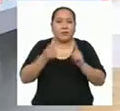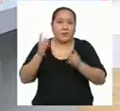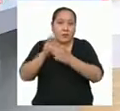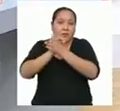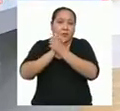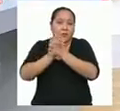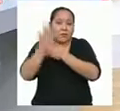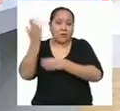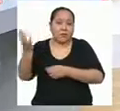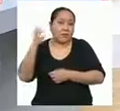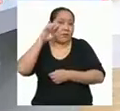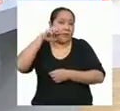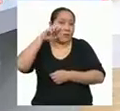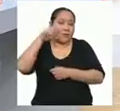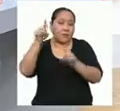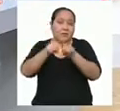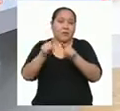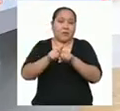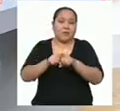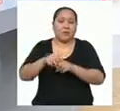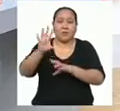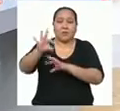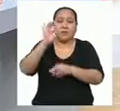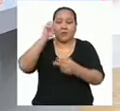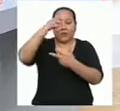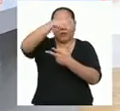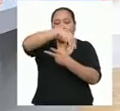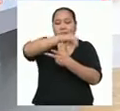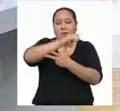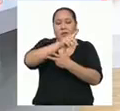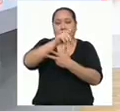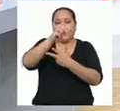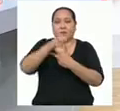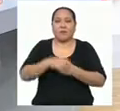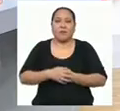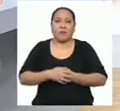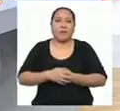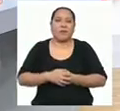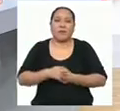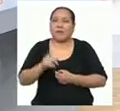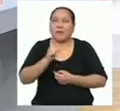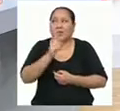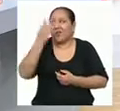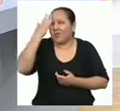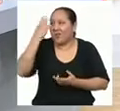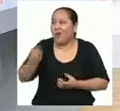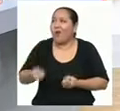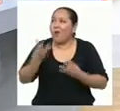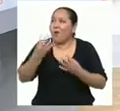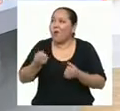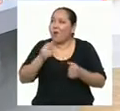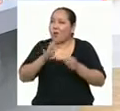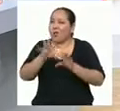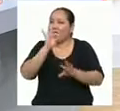nuestro amigo de Puno también calculó la media de los datos recopilados y no adivinas cuánto fue la media de la otra